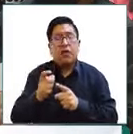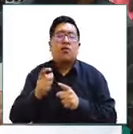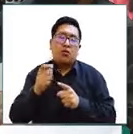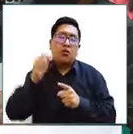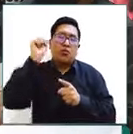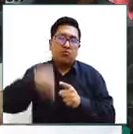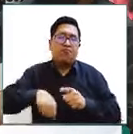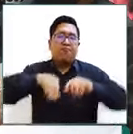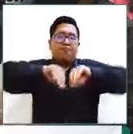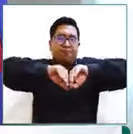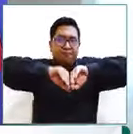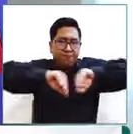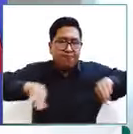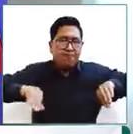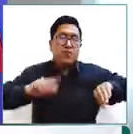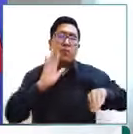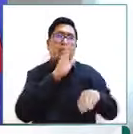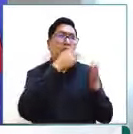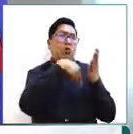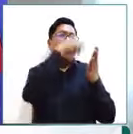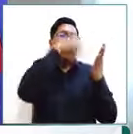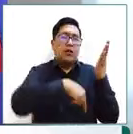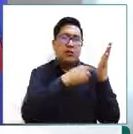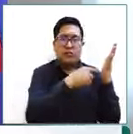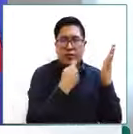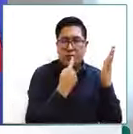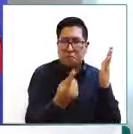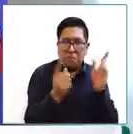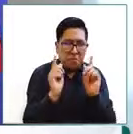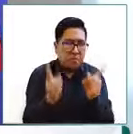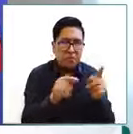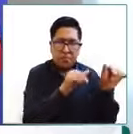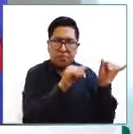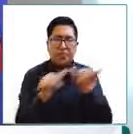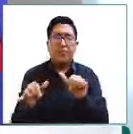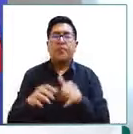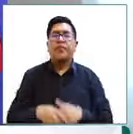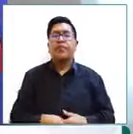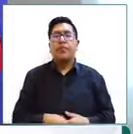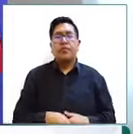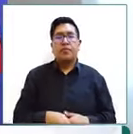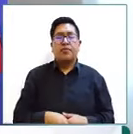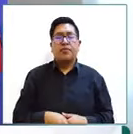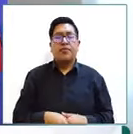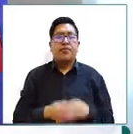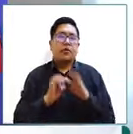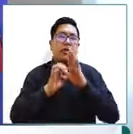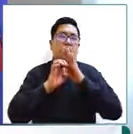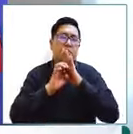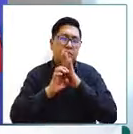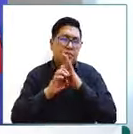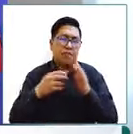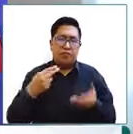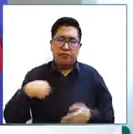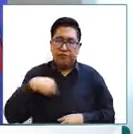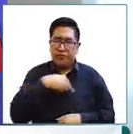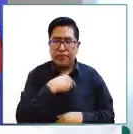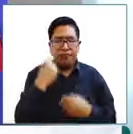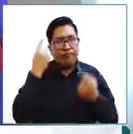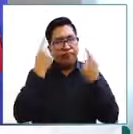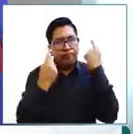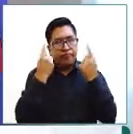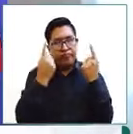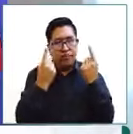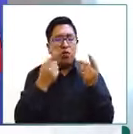lo que la propia Convención nos dice, ¿no? Entonces, en consecuencia, también consideramos esta